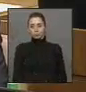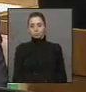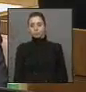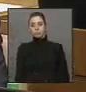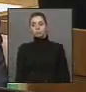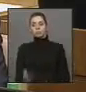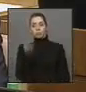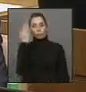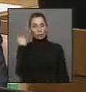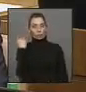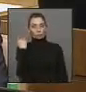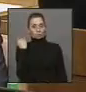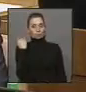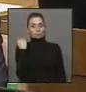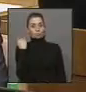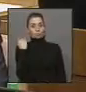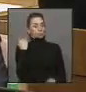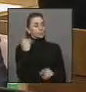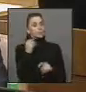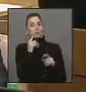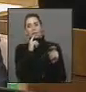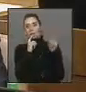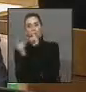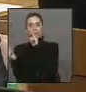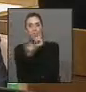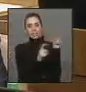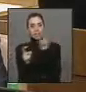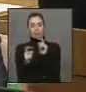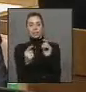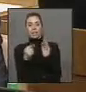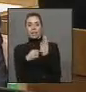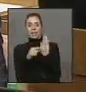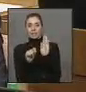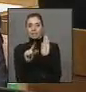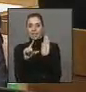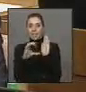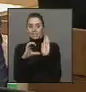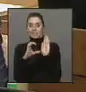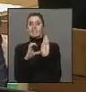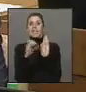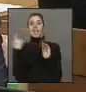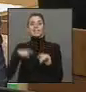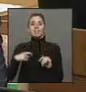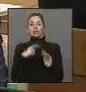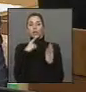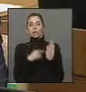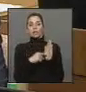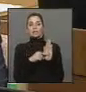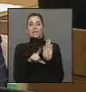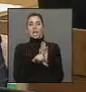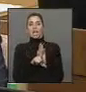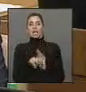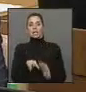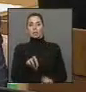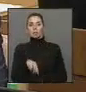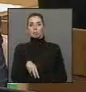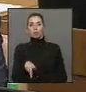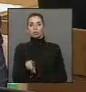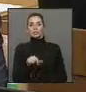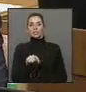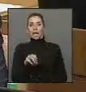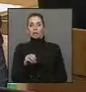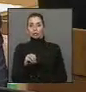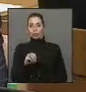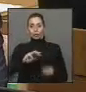vivió una campaña de descalificación entonces, porque obviamente uno de los capítulos hablaba de esta famosa Ley Monsanto, que nos dejó expuestos justamente